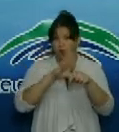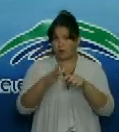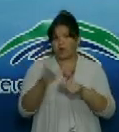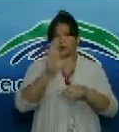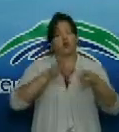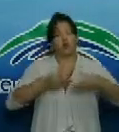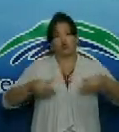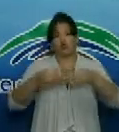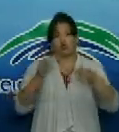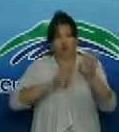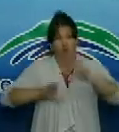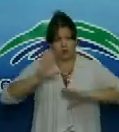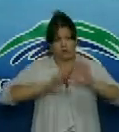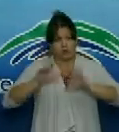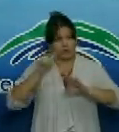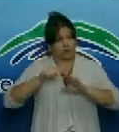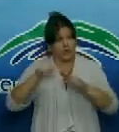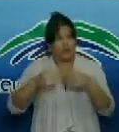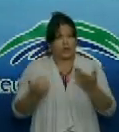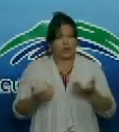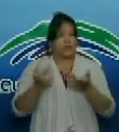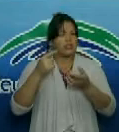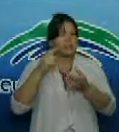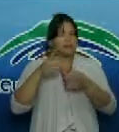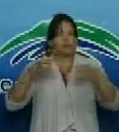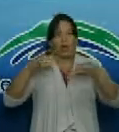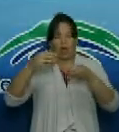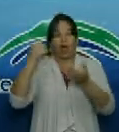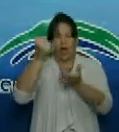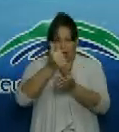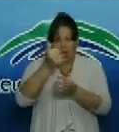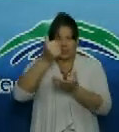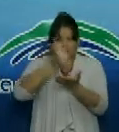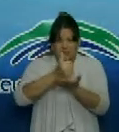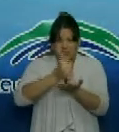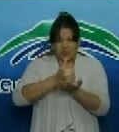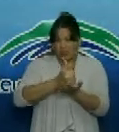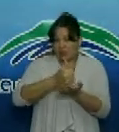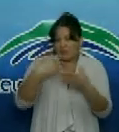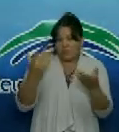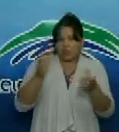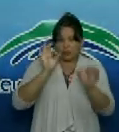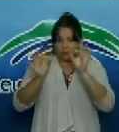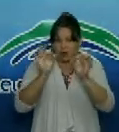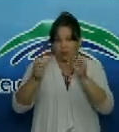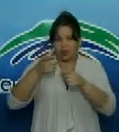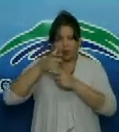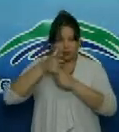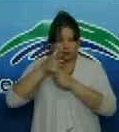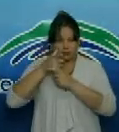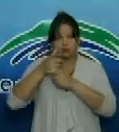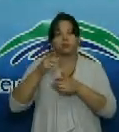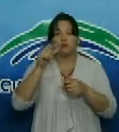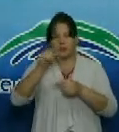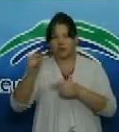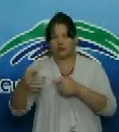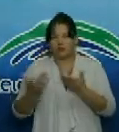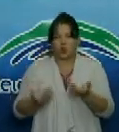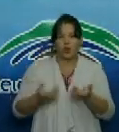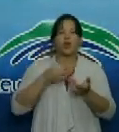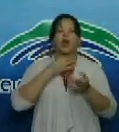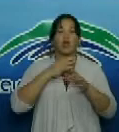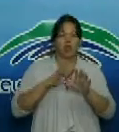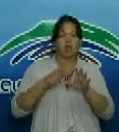defensa en ese territorio creó un centro destinado al aislamiento para la vigilancia epidemiológica de personas sospechosas de